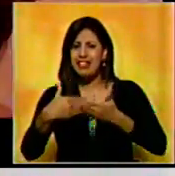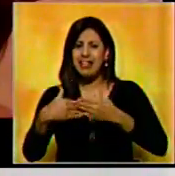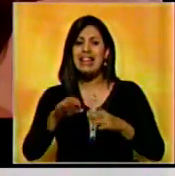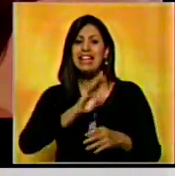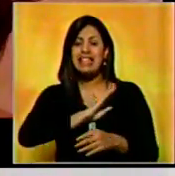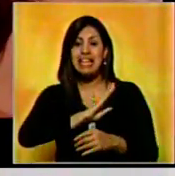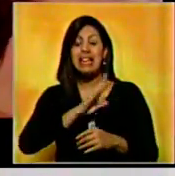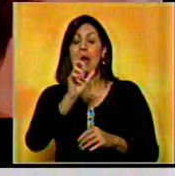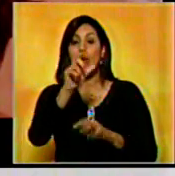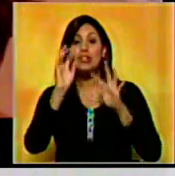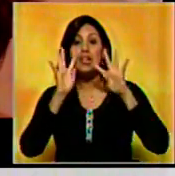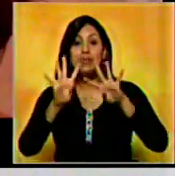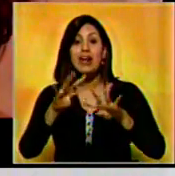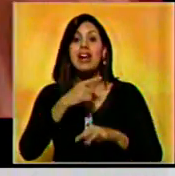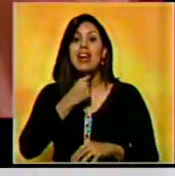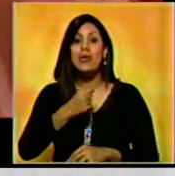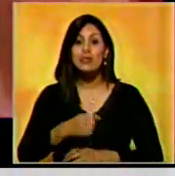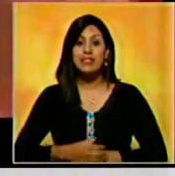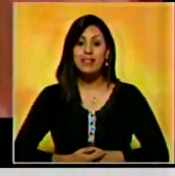terminó siendo el agrado de todos.